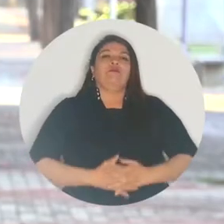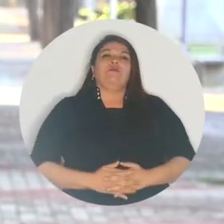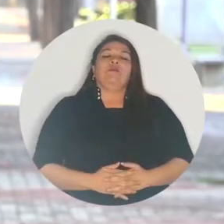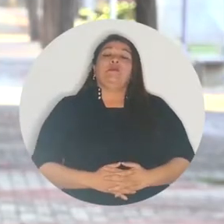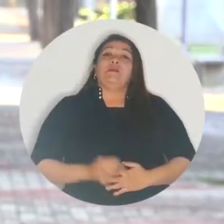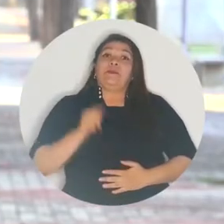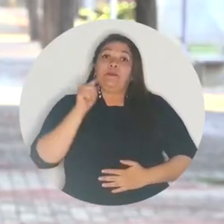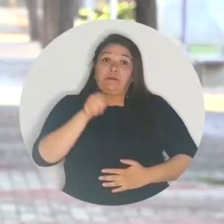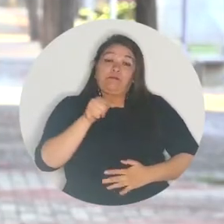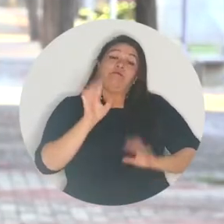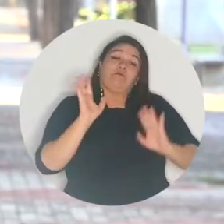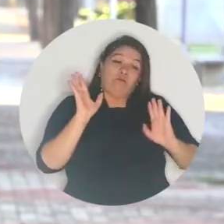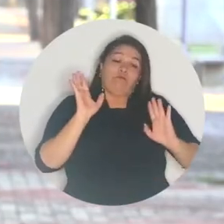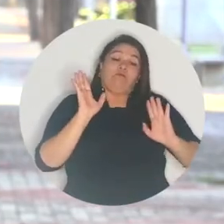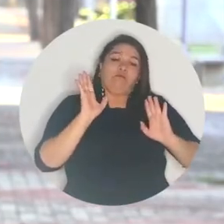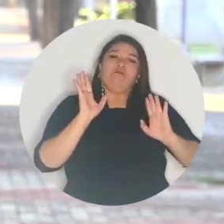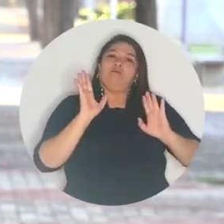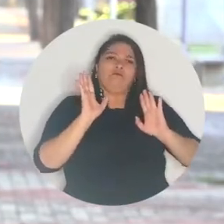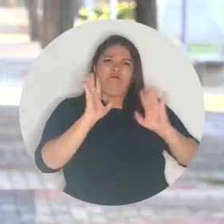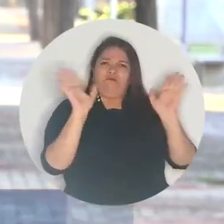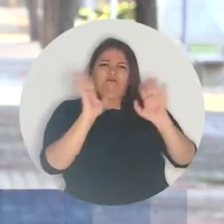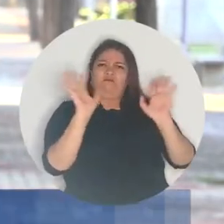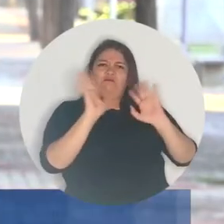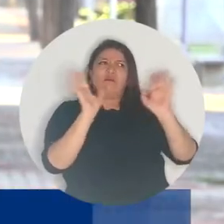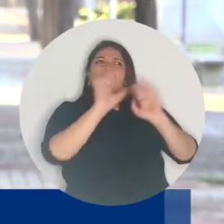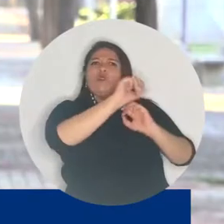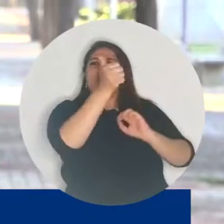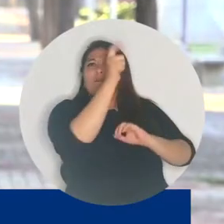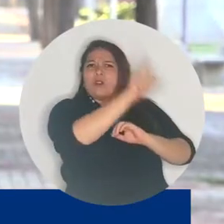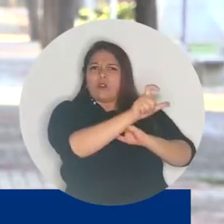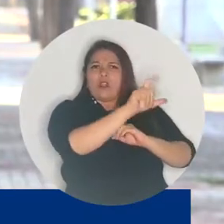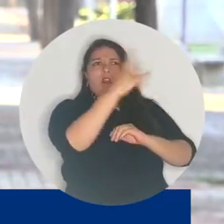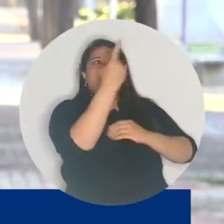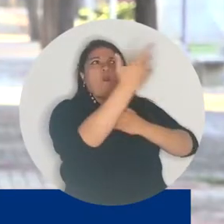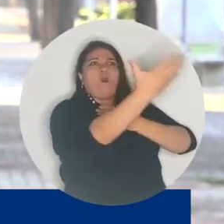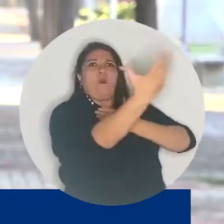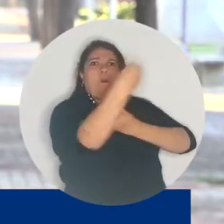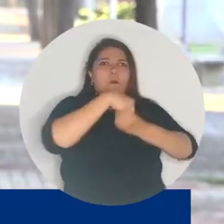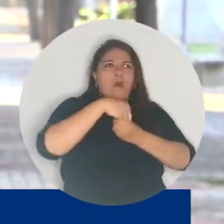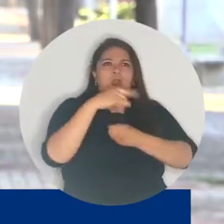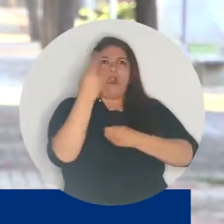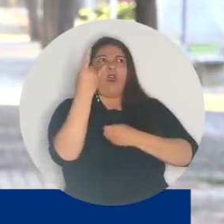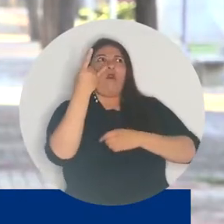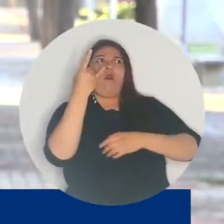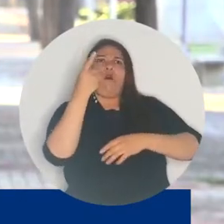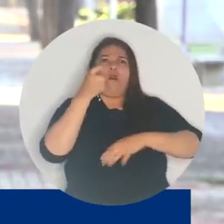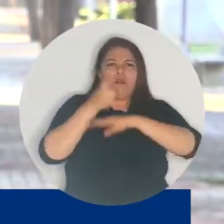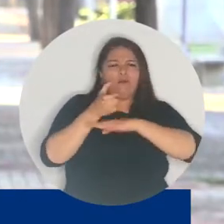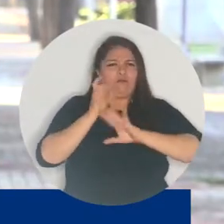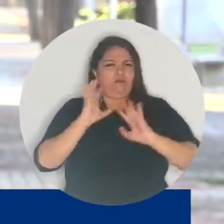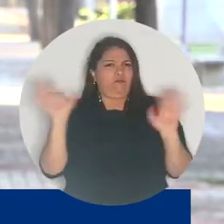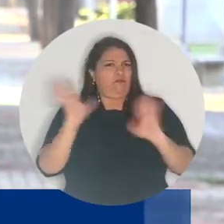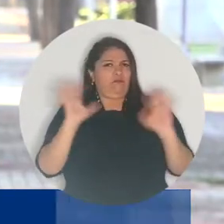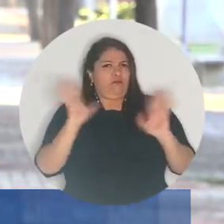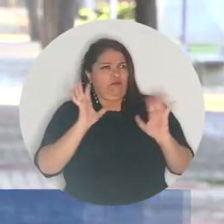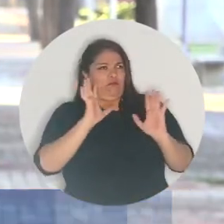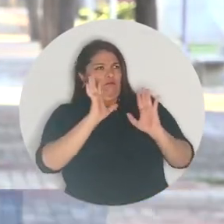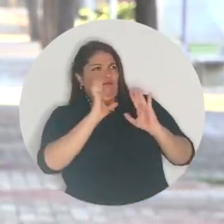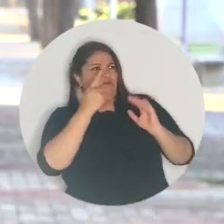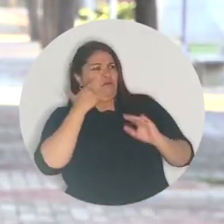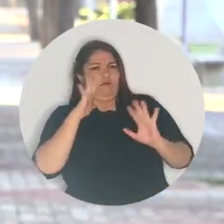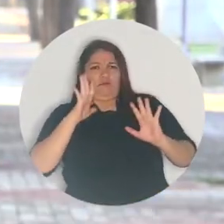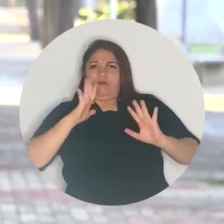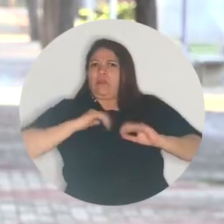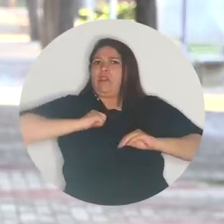Motivo por el cual no cabe la intervención de personas externas, las cuales lo único que hacen es vulnerar la autonomía